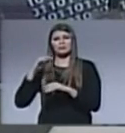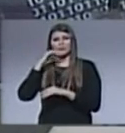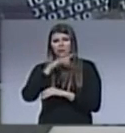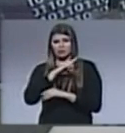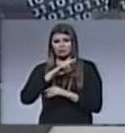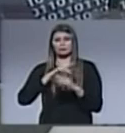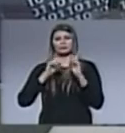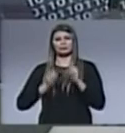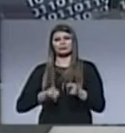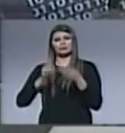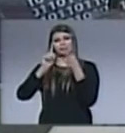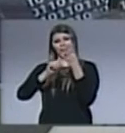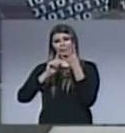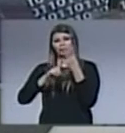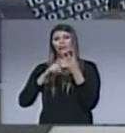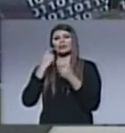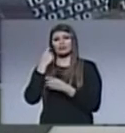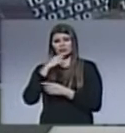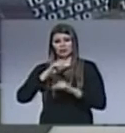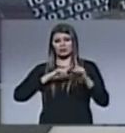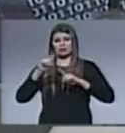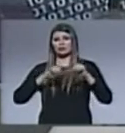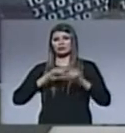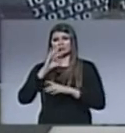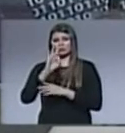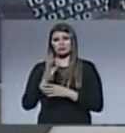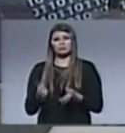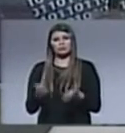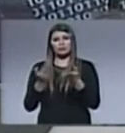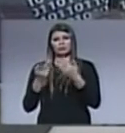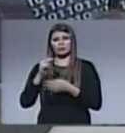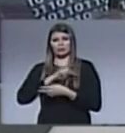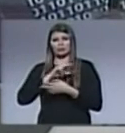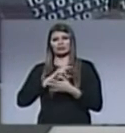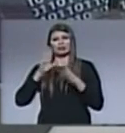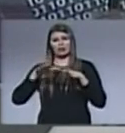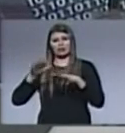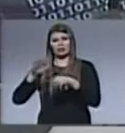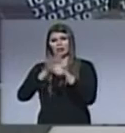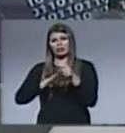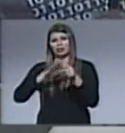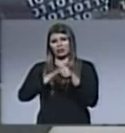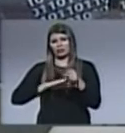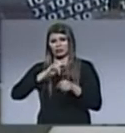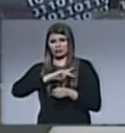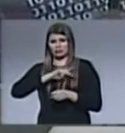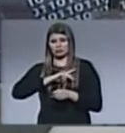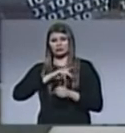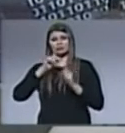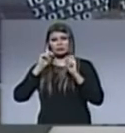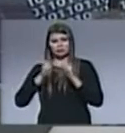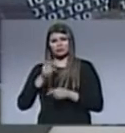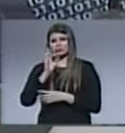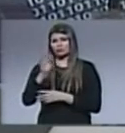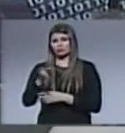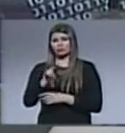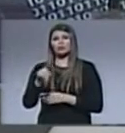Cuarto, el líder nunca debe promover a que la gente le adore ni debe permitirlo.